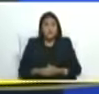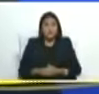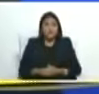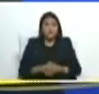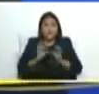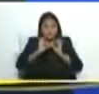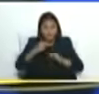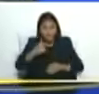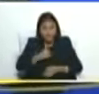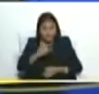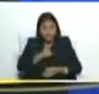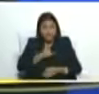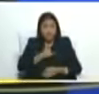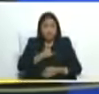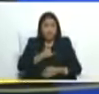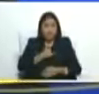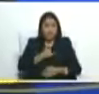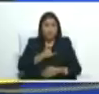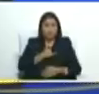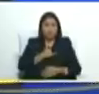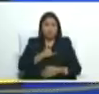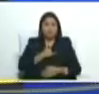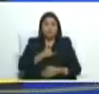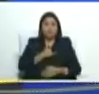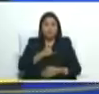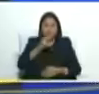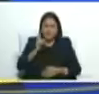autoexigente no exigía nada que no podía dar